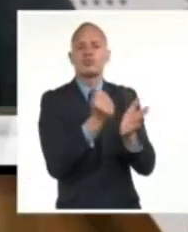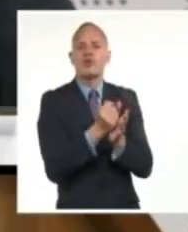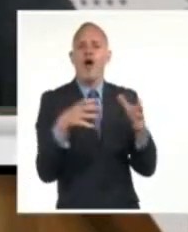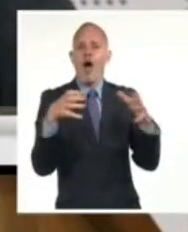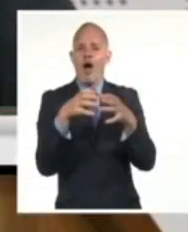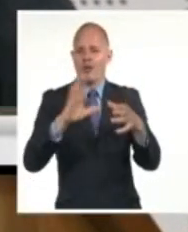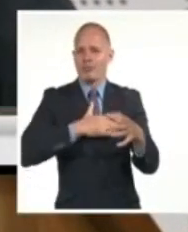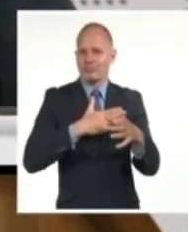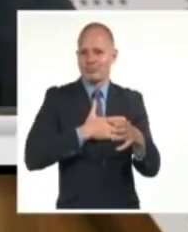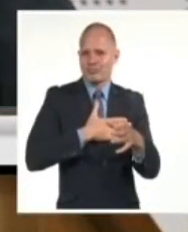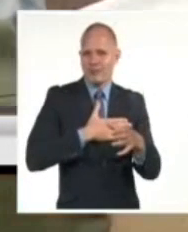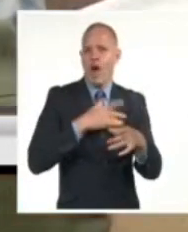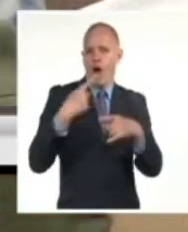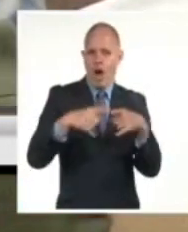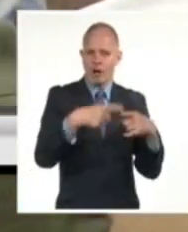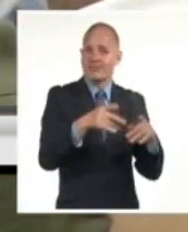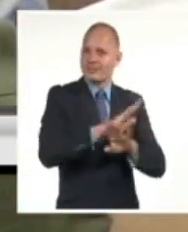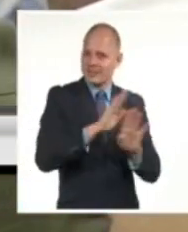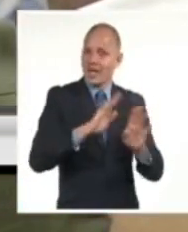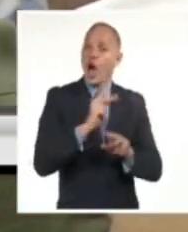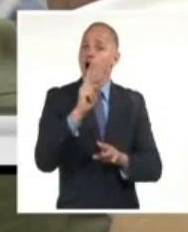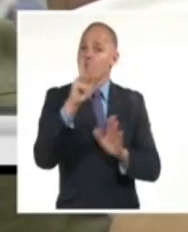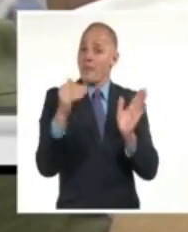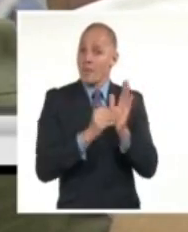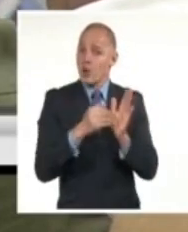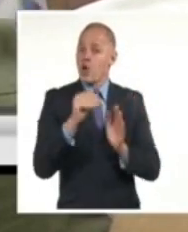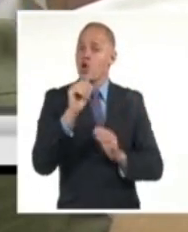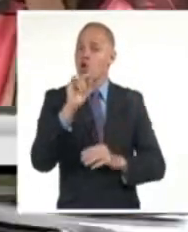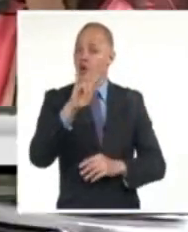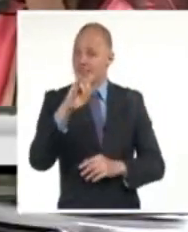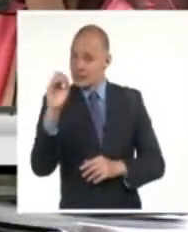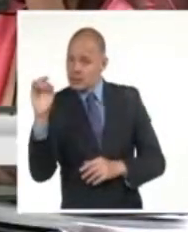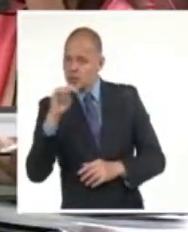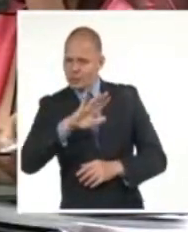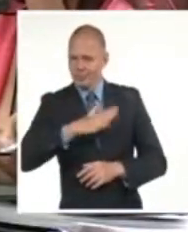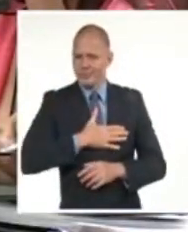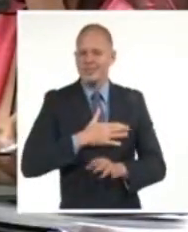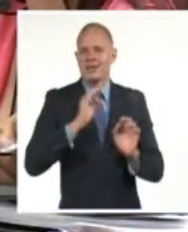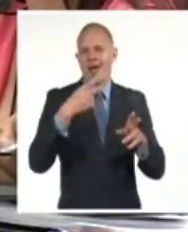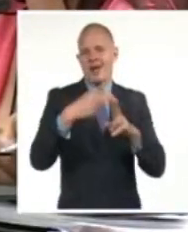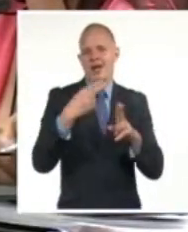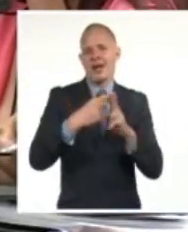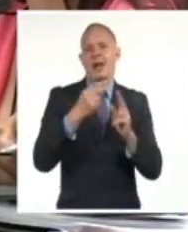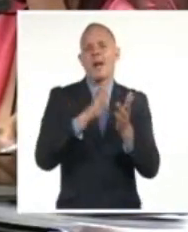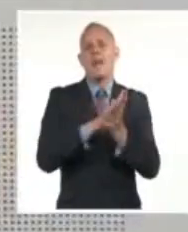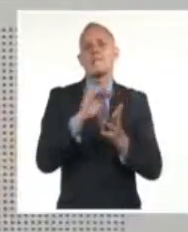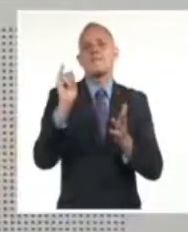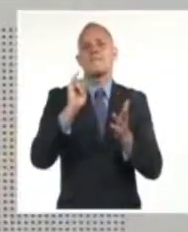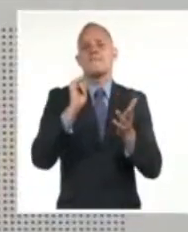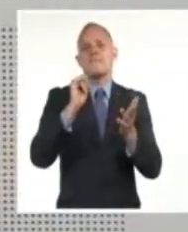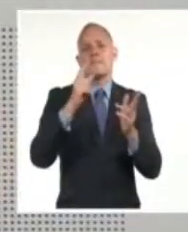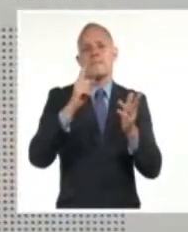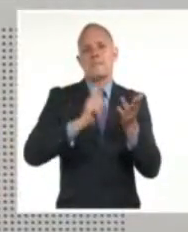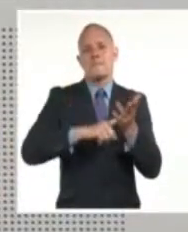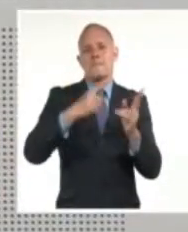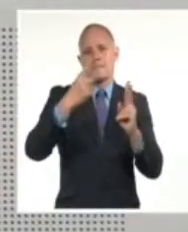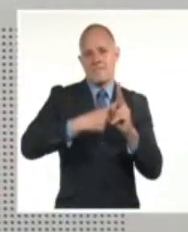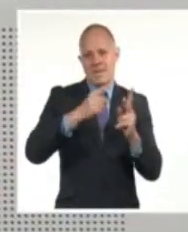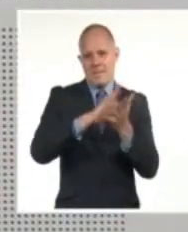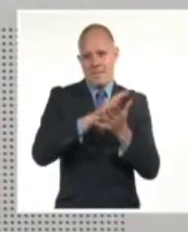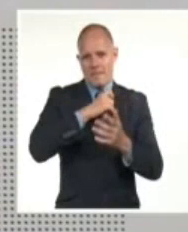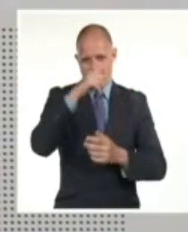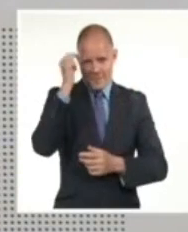de los cuales 2.900 son MIPIMES, con mayor presencia en La Habana y Santiago de Cuba. Alejandro Gil